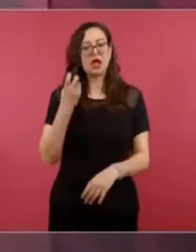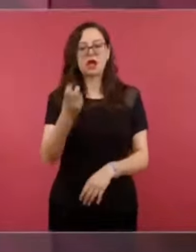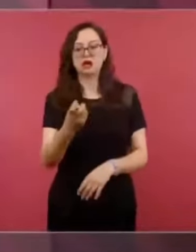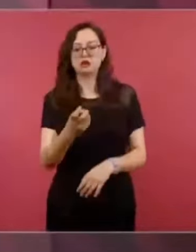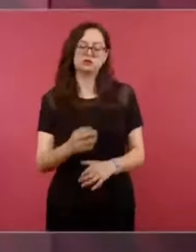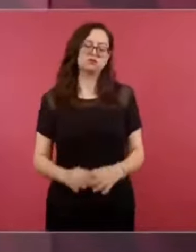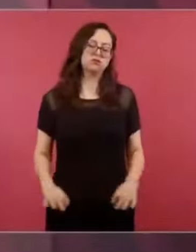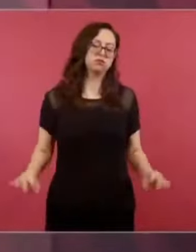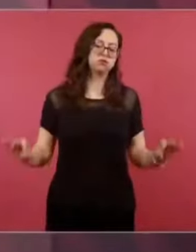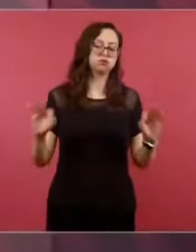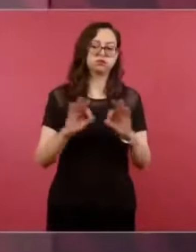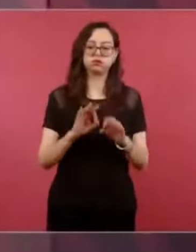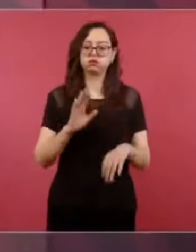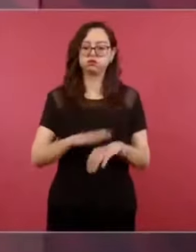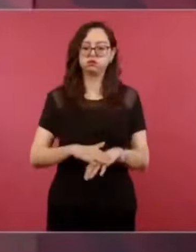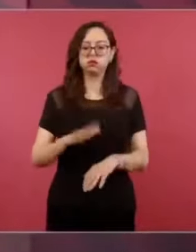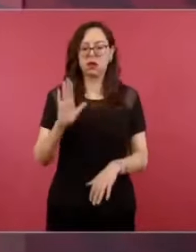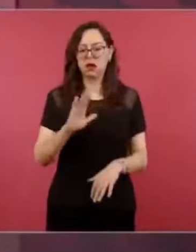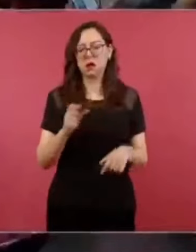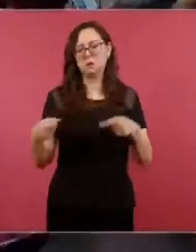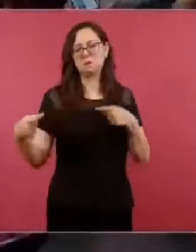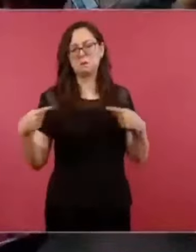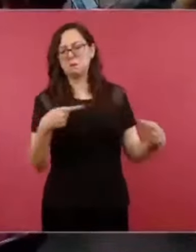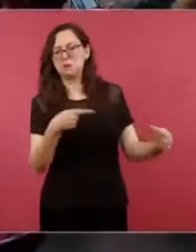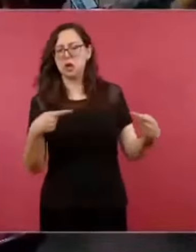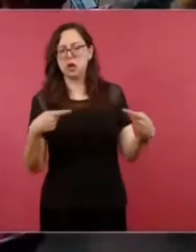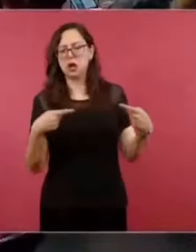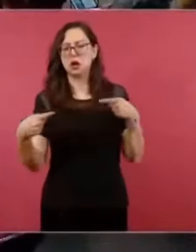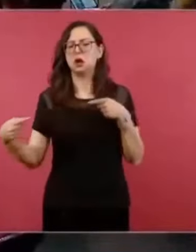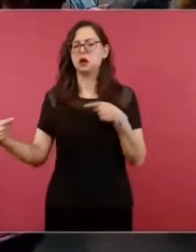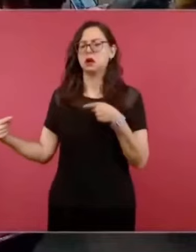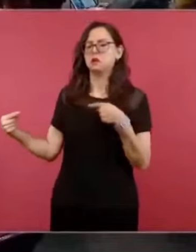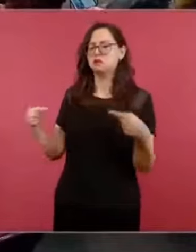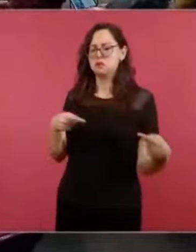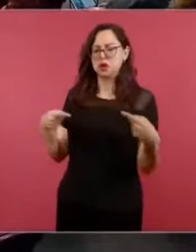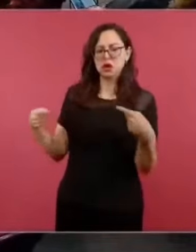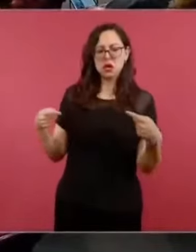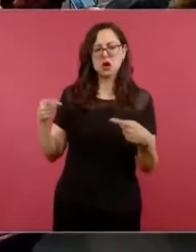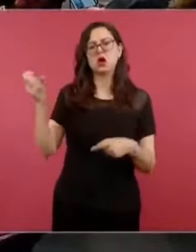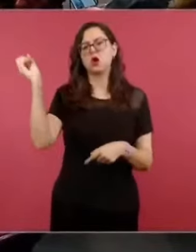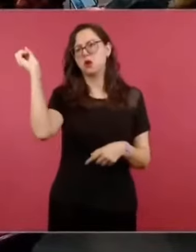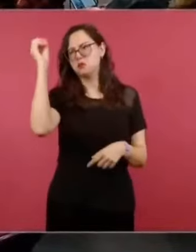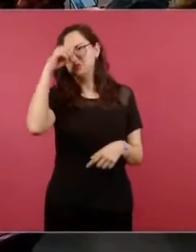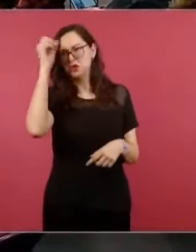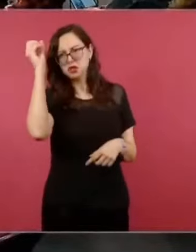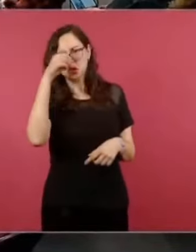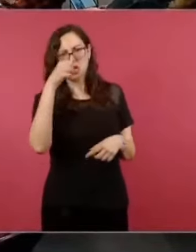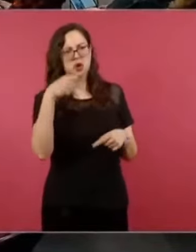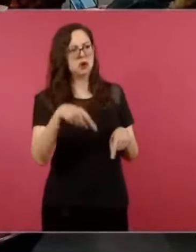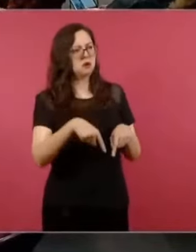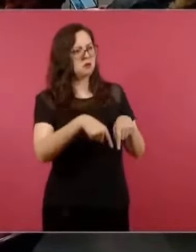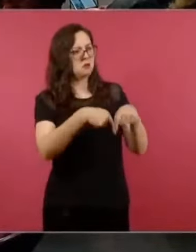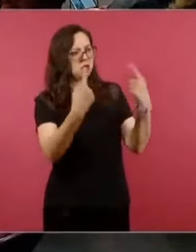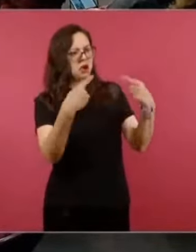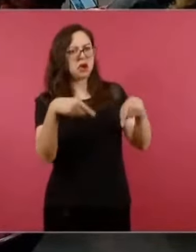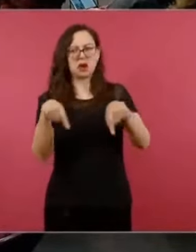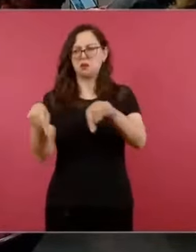importante. Sí, hay diferencias que se